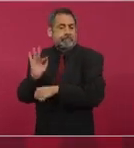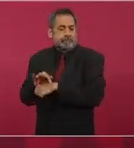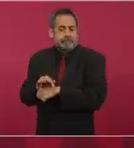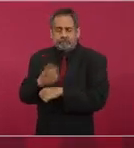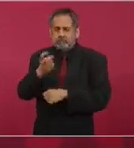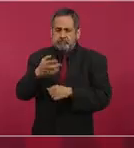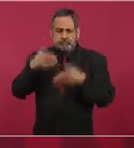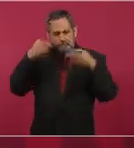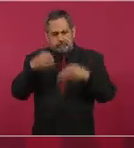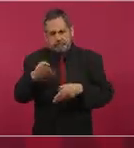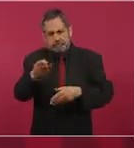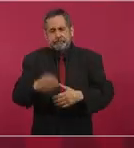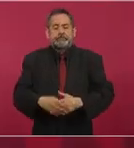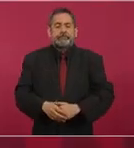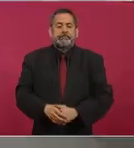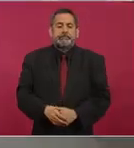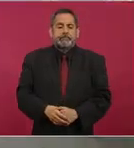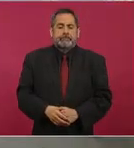en eso.